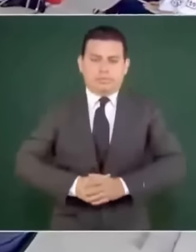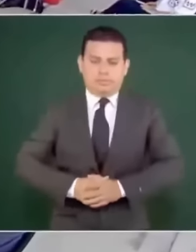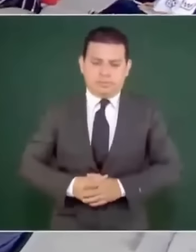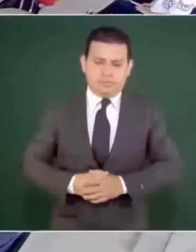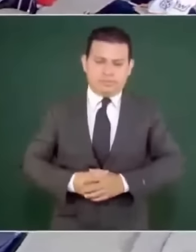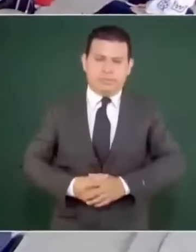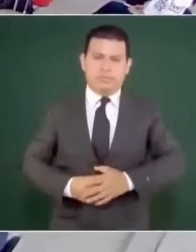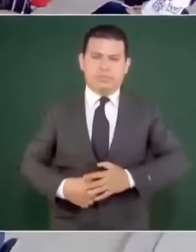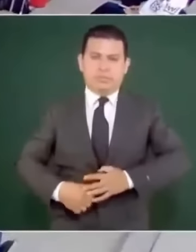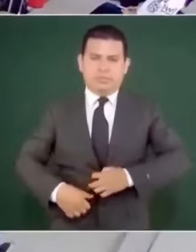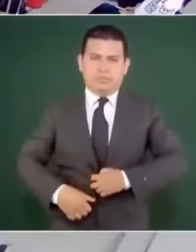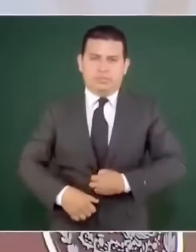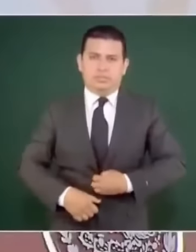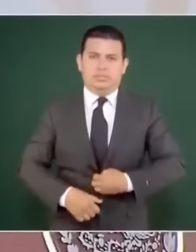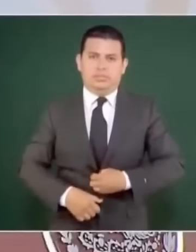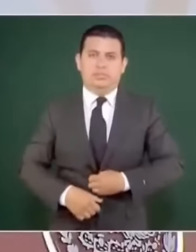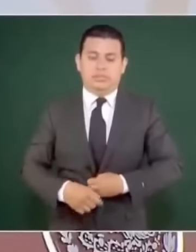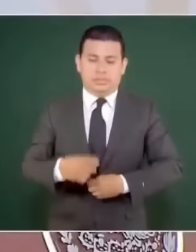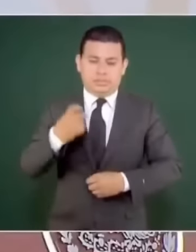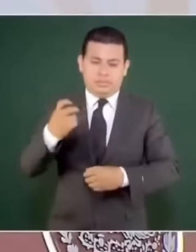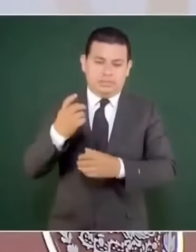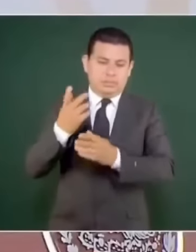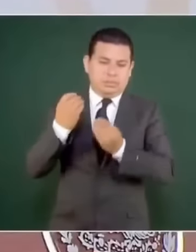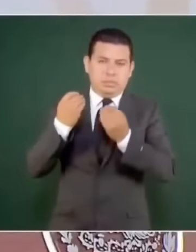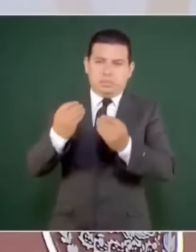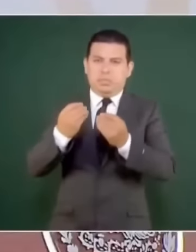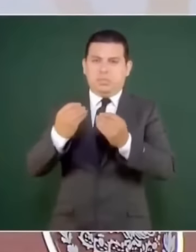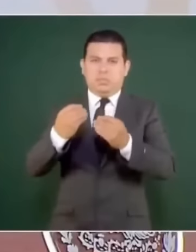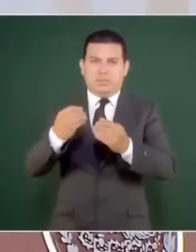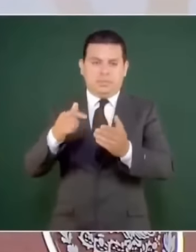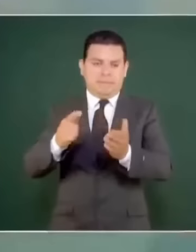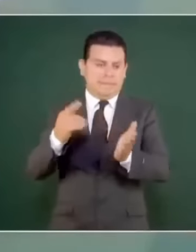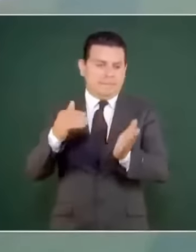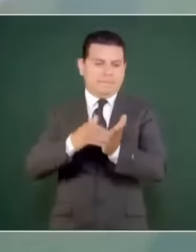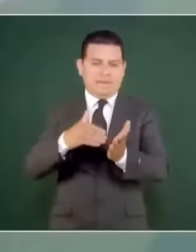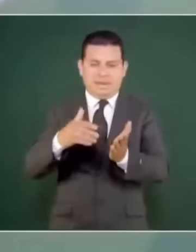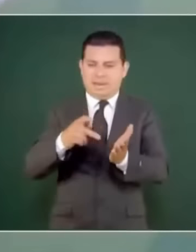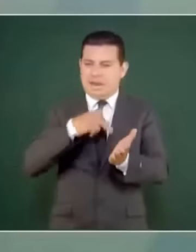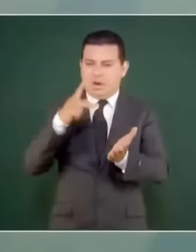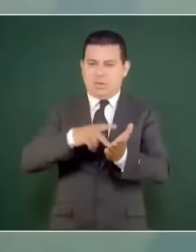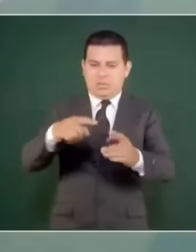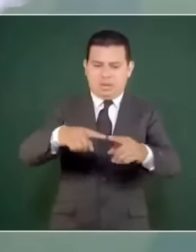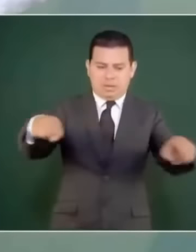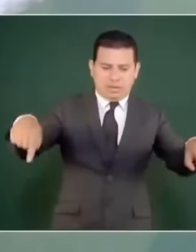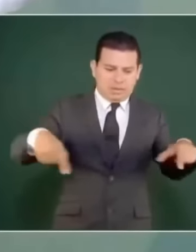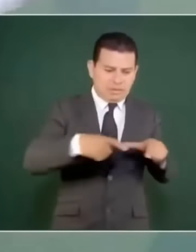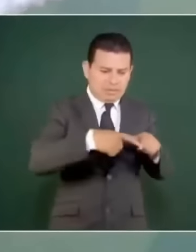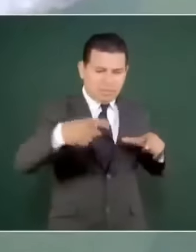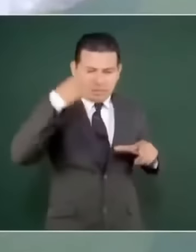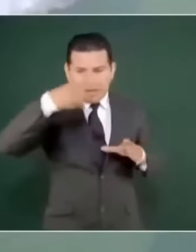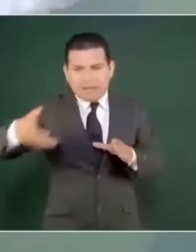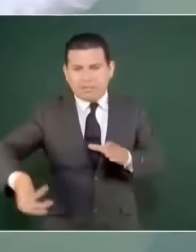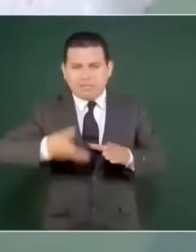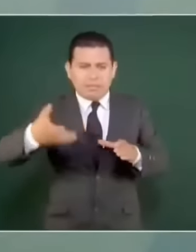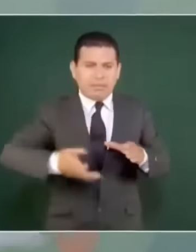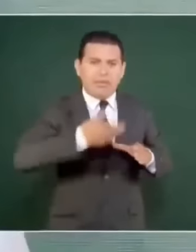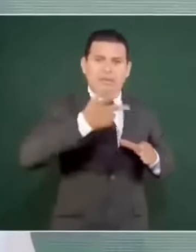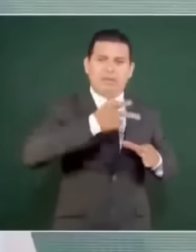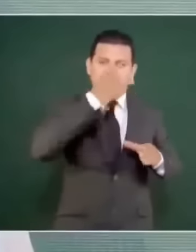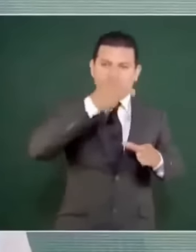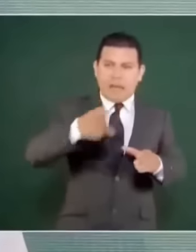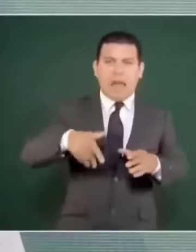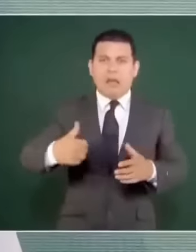Pierson recibió miles de hectáreas en concesión para la explotación del petróleo. Pierson